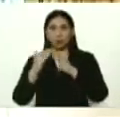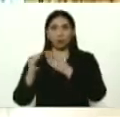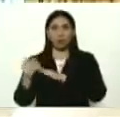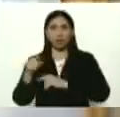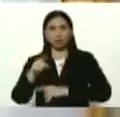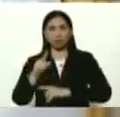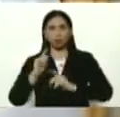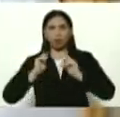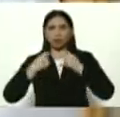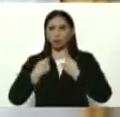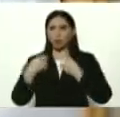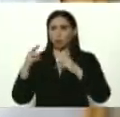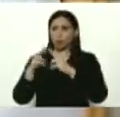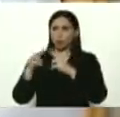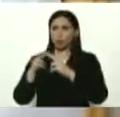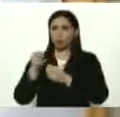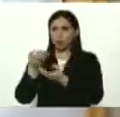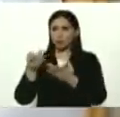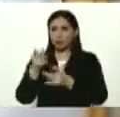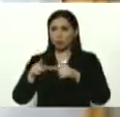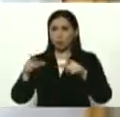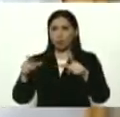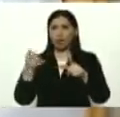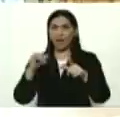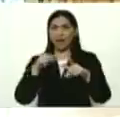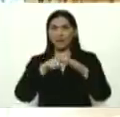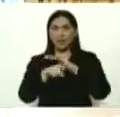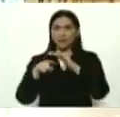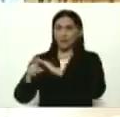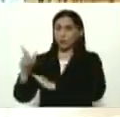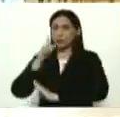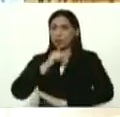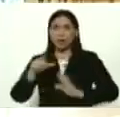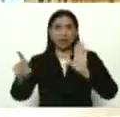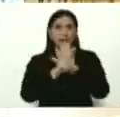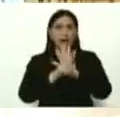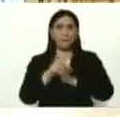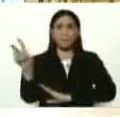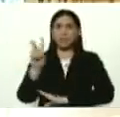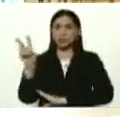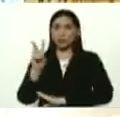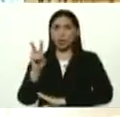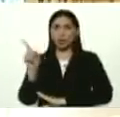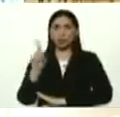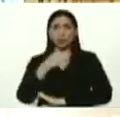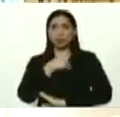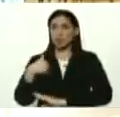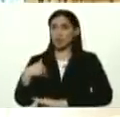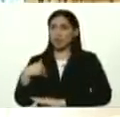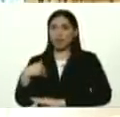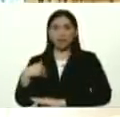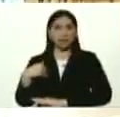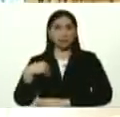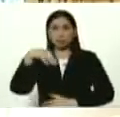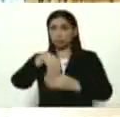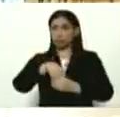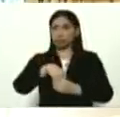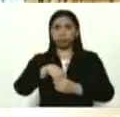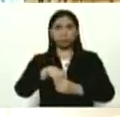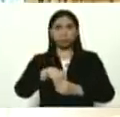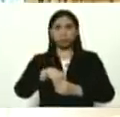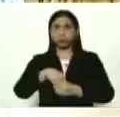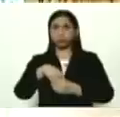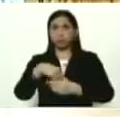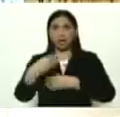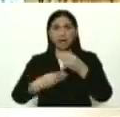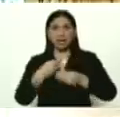tú conoces la zona de Santalén de Guayrén, se están metiendo ilegalmente venezolanos que no quieren pasar la cuarentena. Y